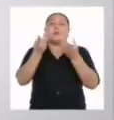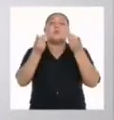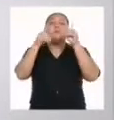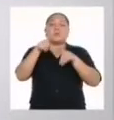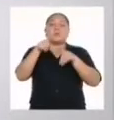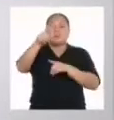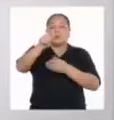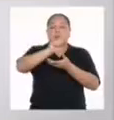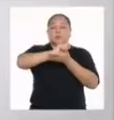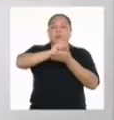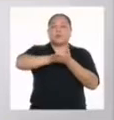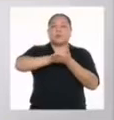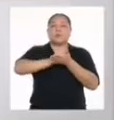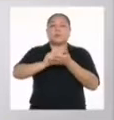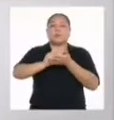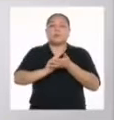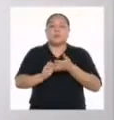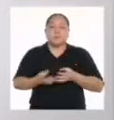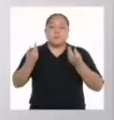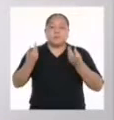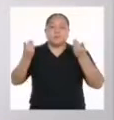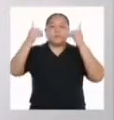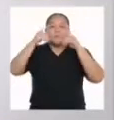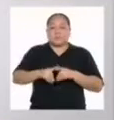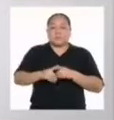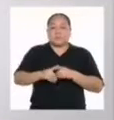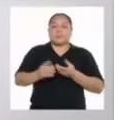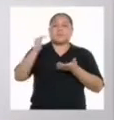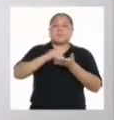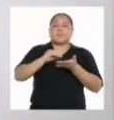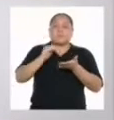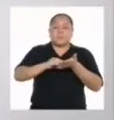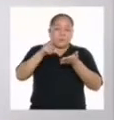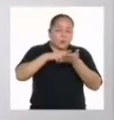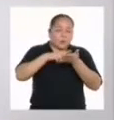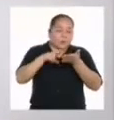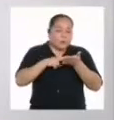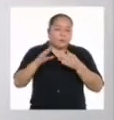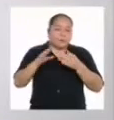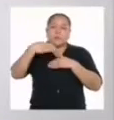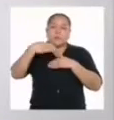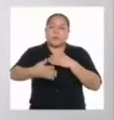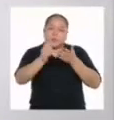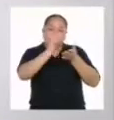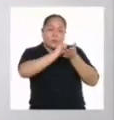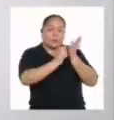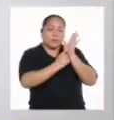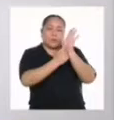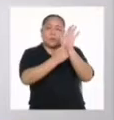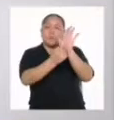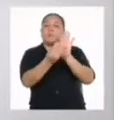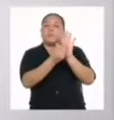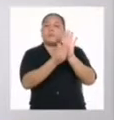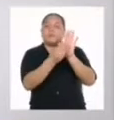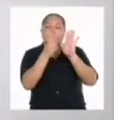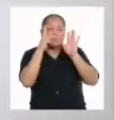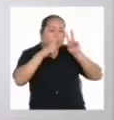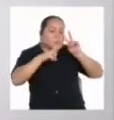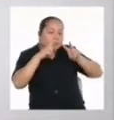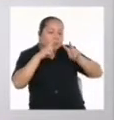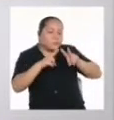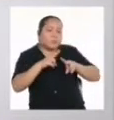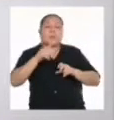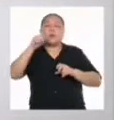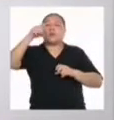se está escribiendo el texto. Cuando lo reeleemos o después de que el texto ha sido producido para evaluar, si es